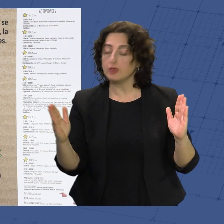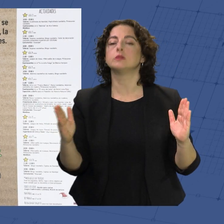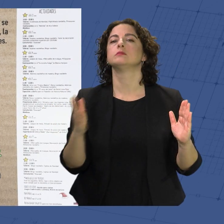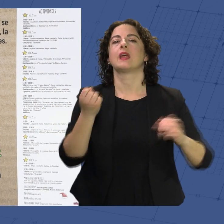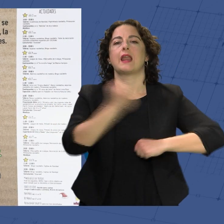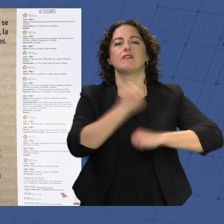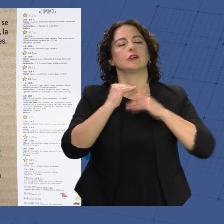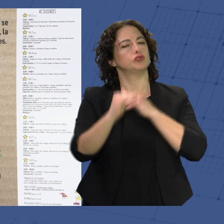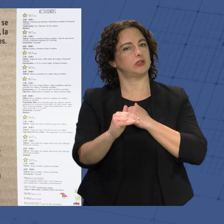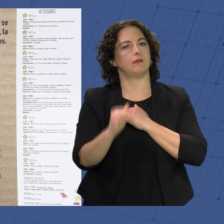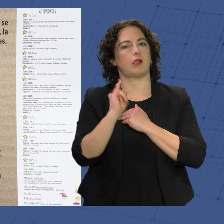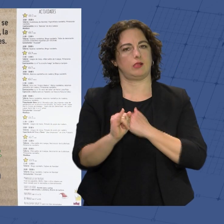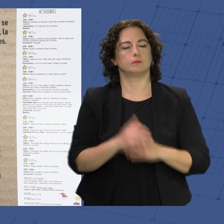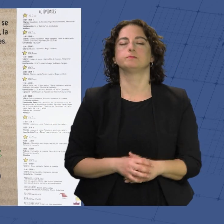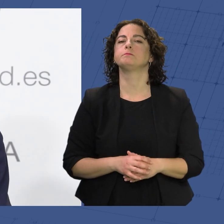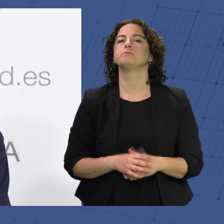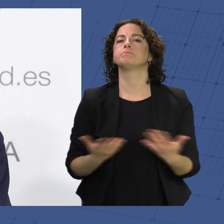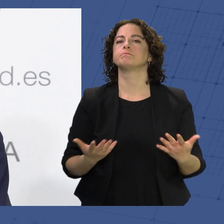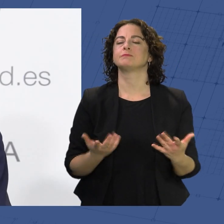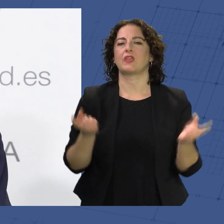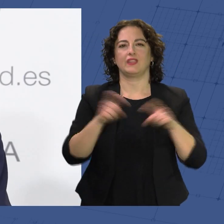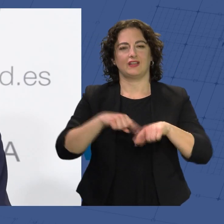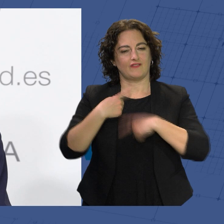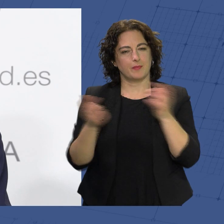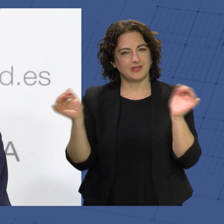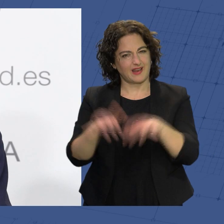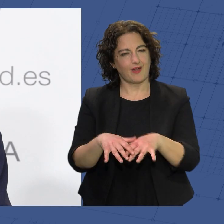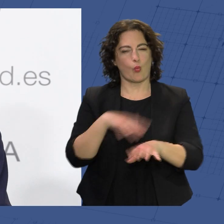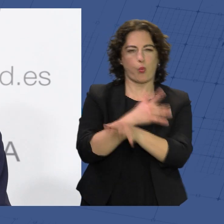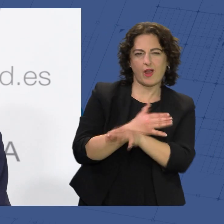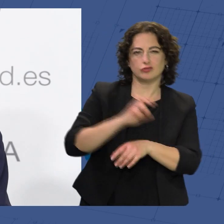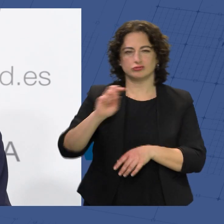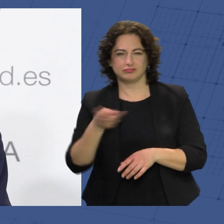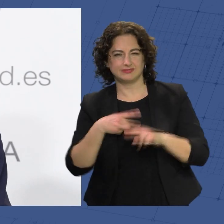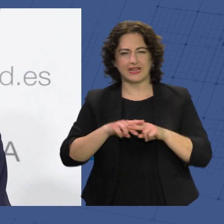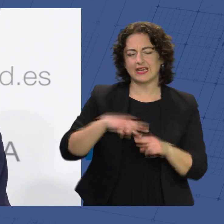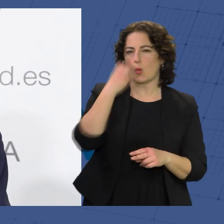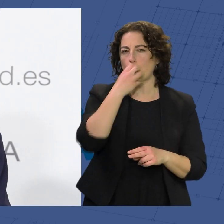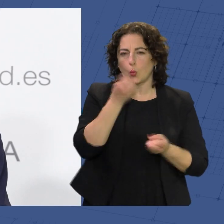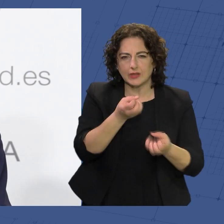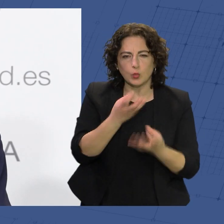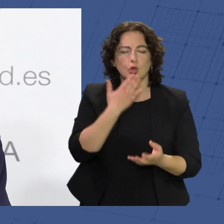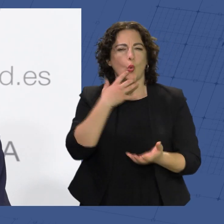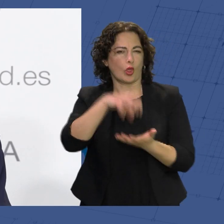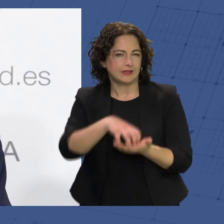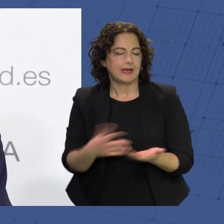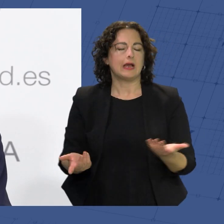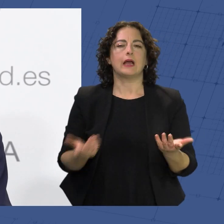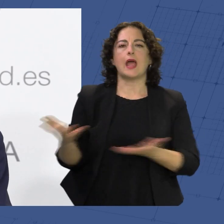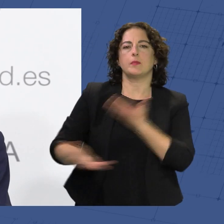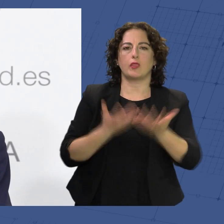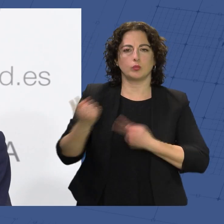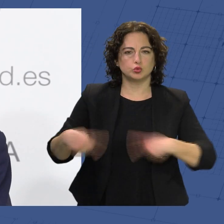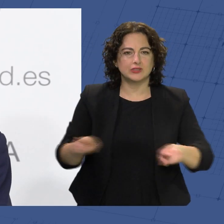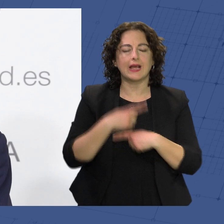Navidad Sostenible. Una cita familiar llena de juegos, talleres, cuentacuentos, ludoteca, animación musical y